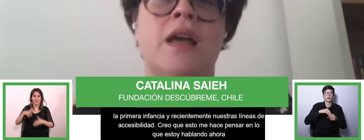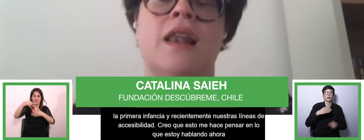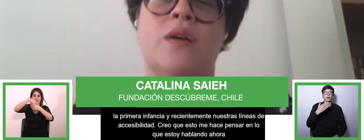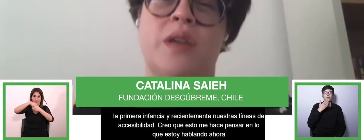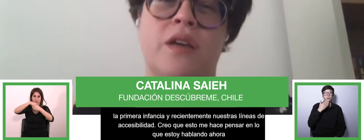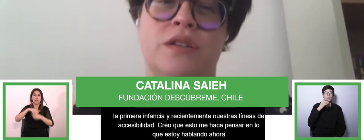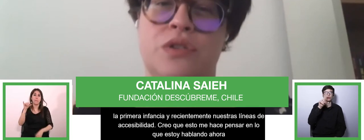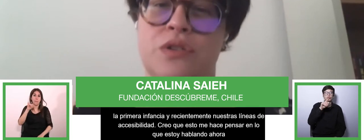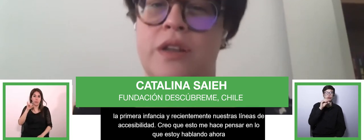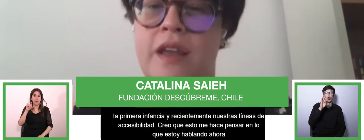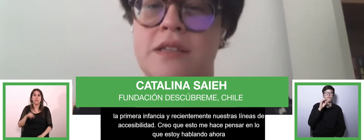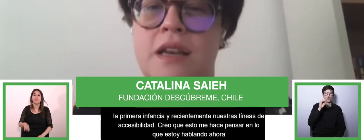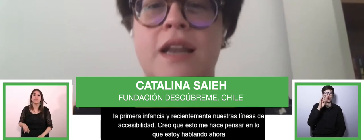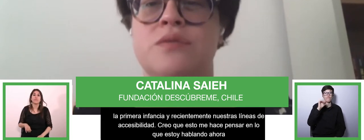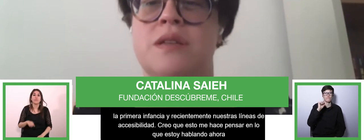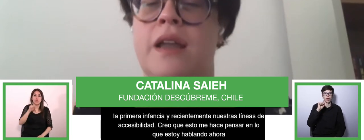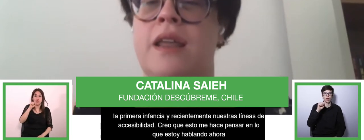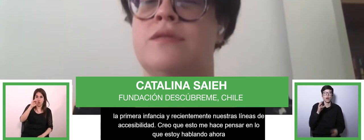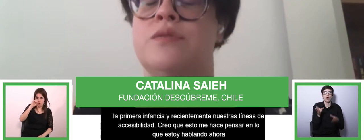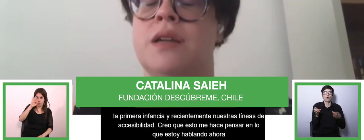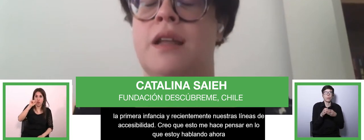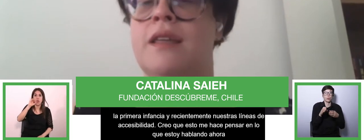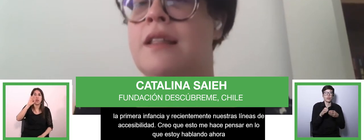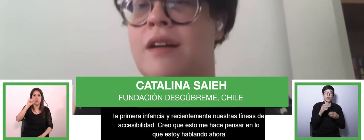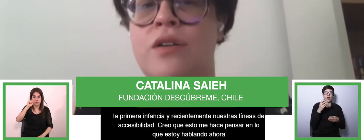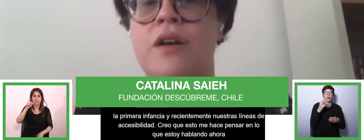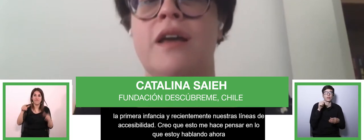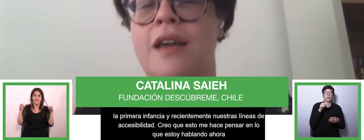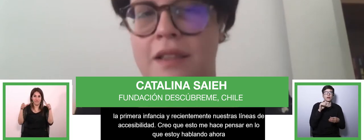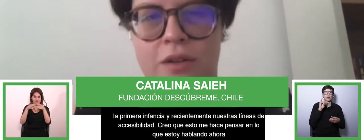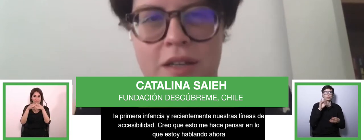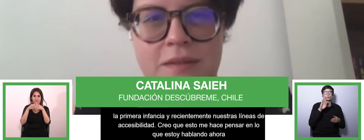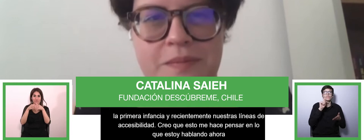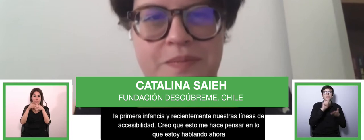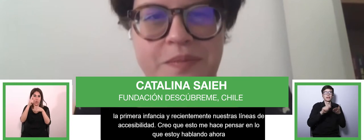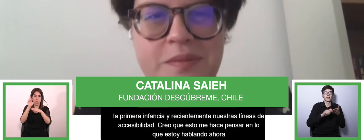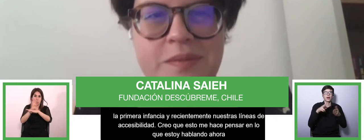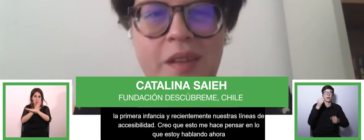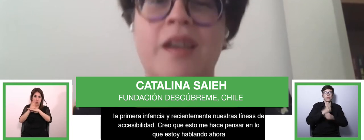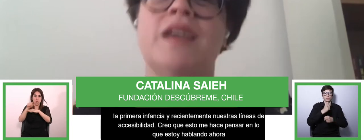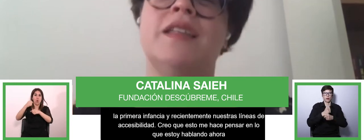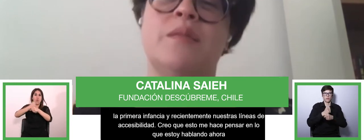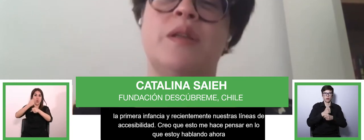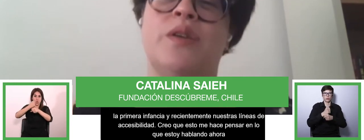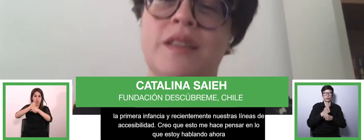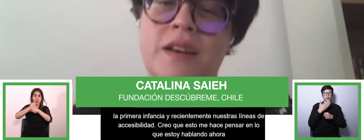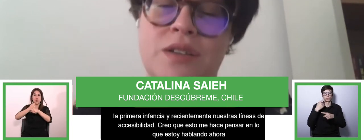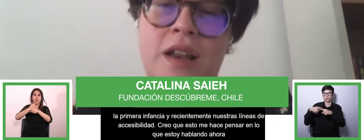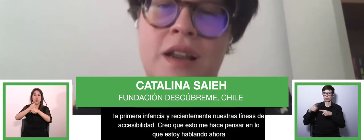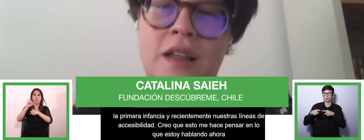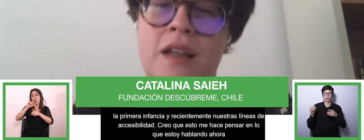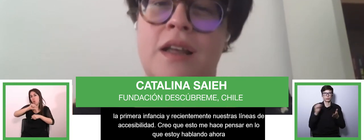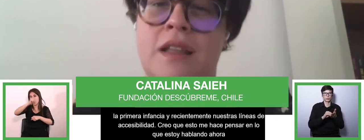Socofa, la Comunidad de Organizaciones Solidarias y la Subsecretaría del Trabajo, entre otras. Y en el